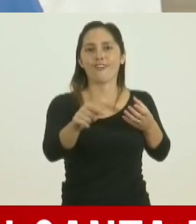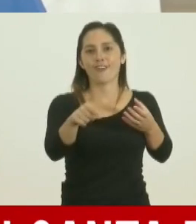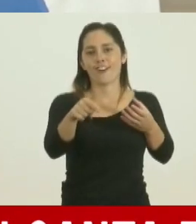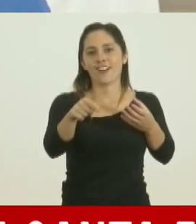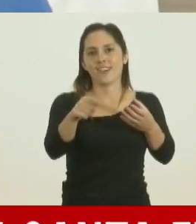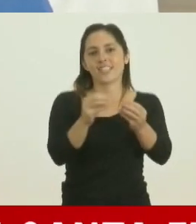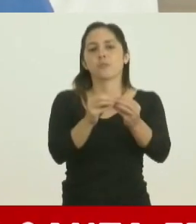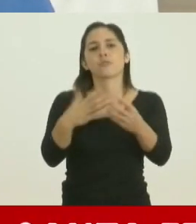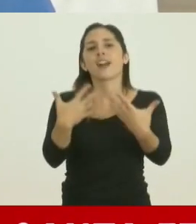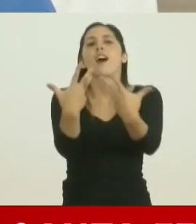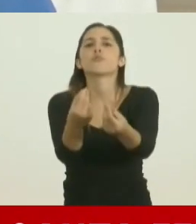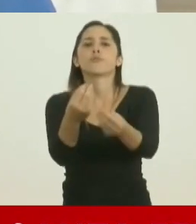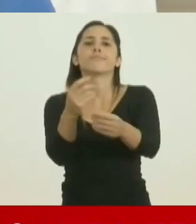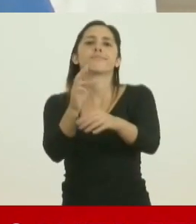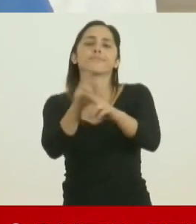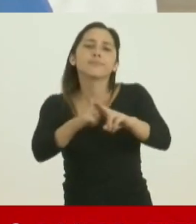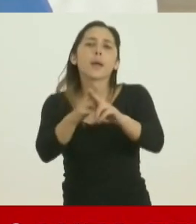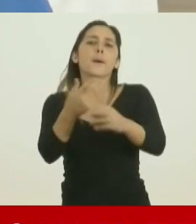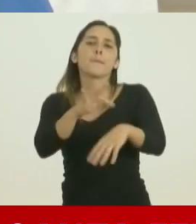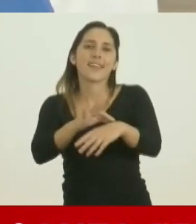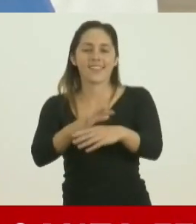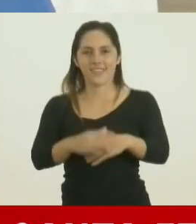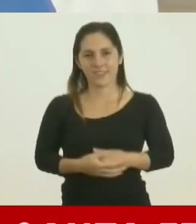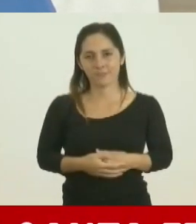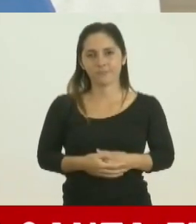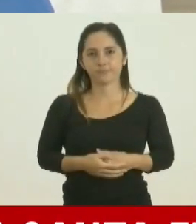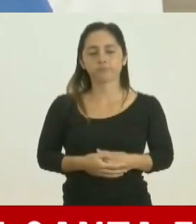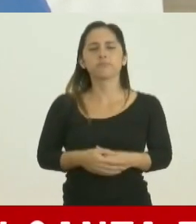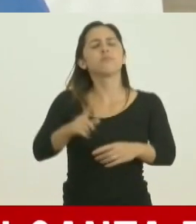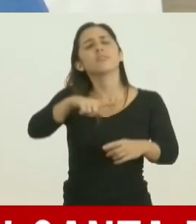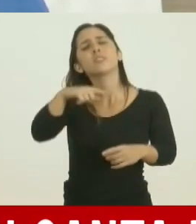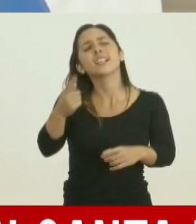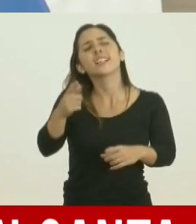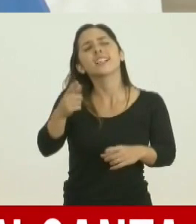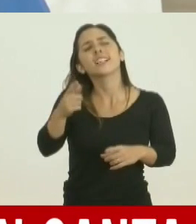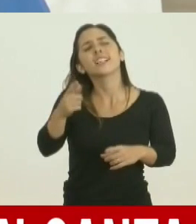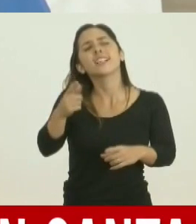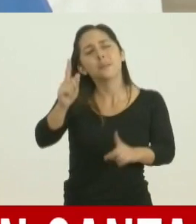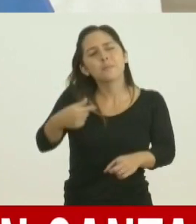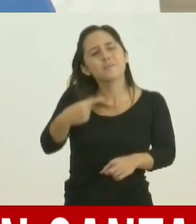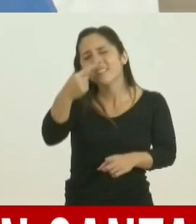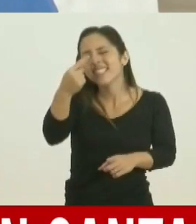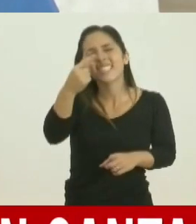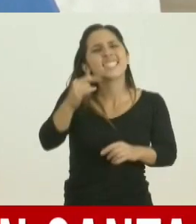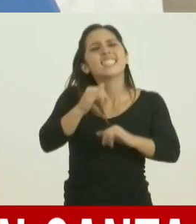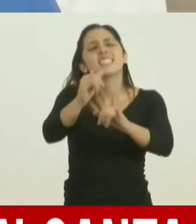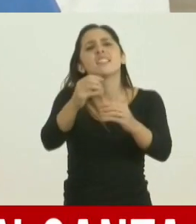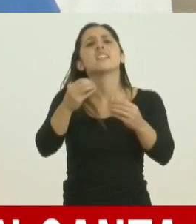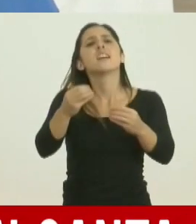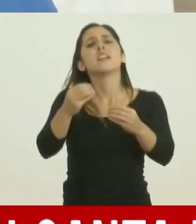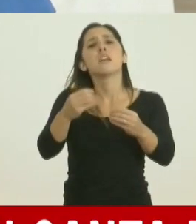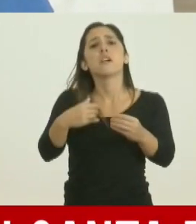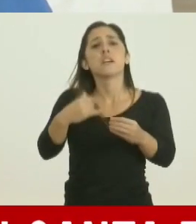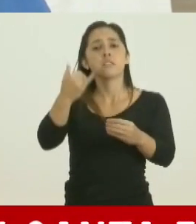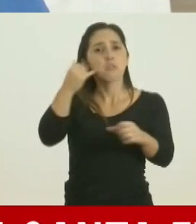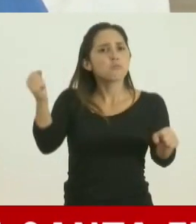situación. La otra cuestión que me interesa mucho remarcar es que se ha empezado y con mucho